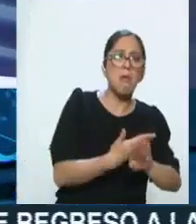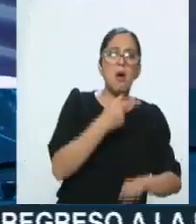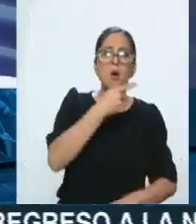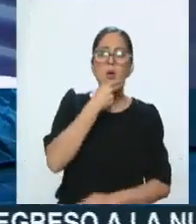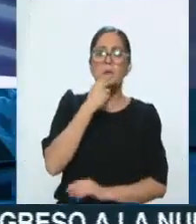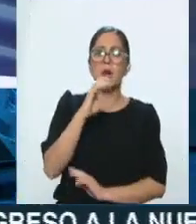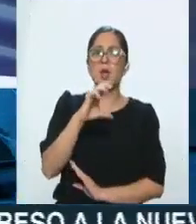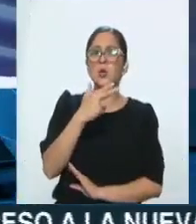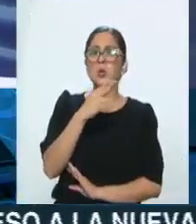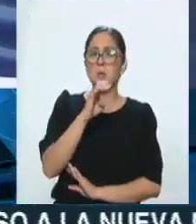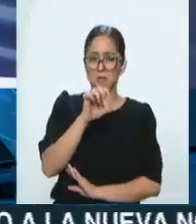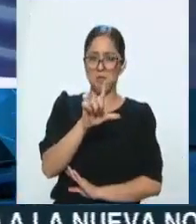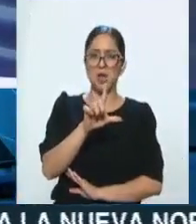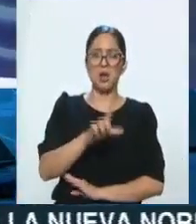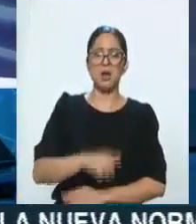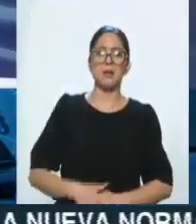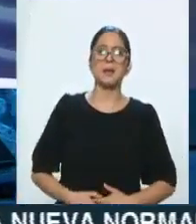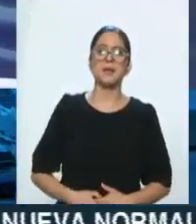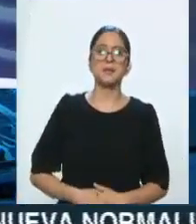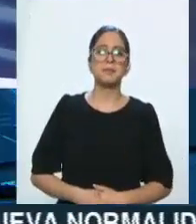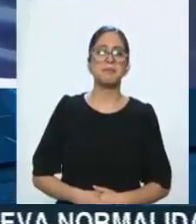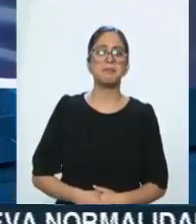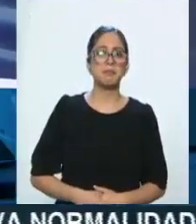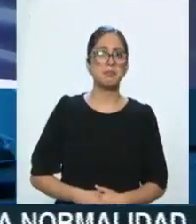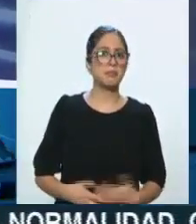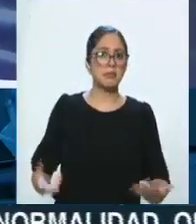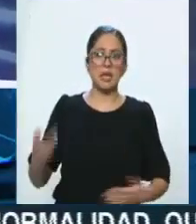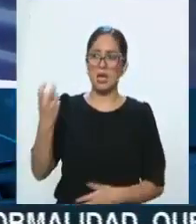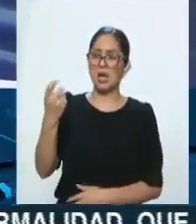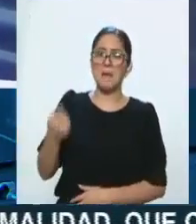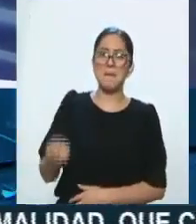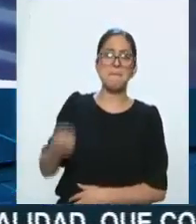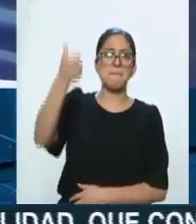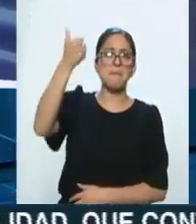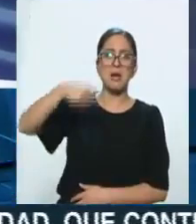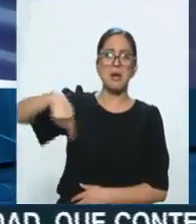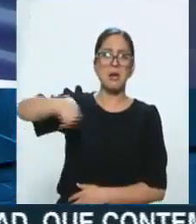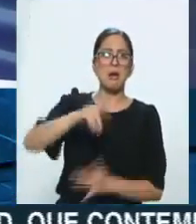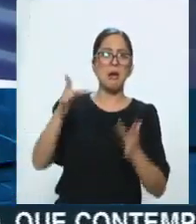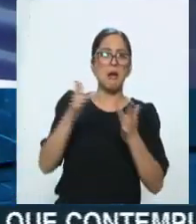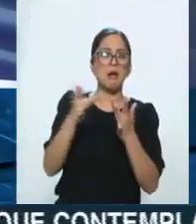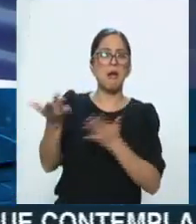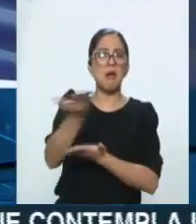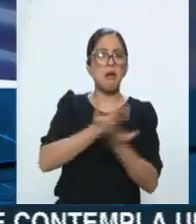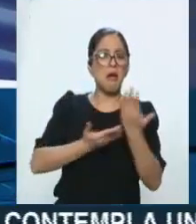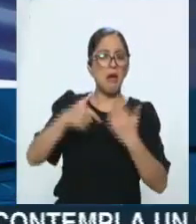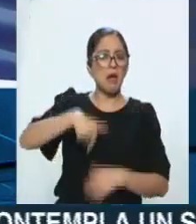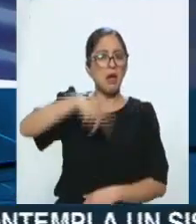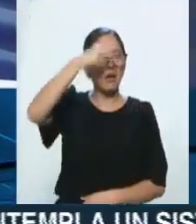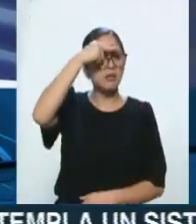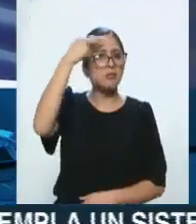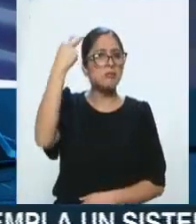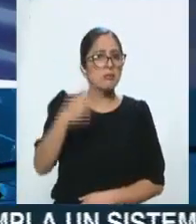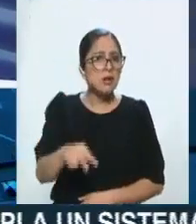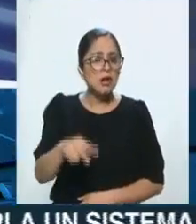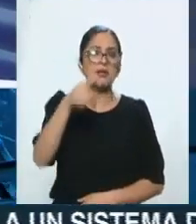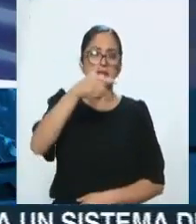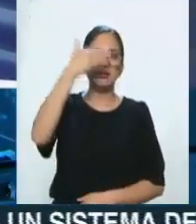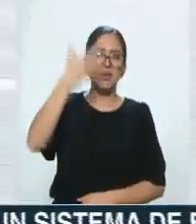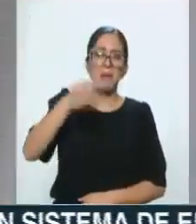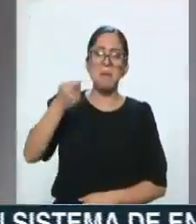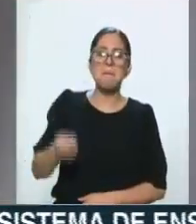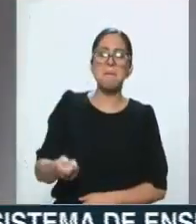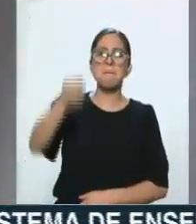Sí, así es, pues es un episodio inédito en la historia de las redes sociales en México, porque por primera vez hay una